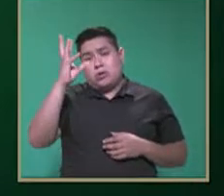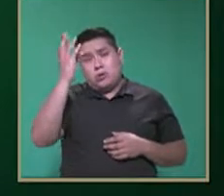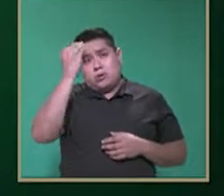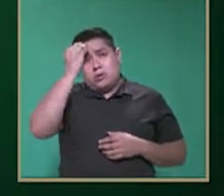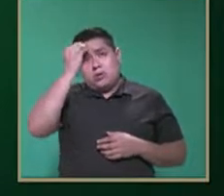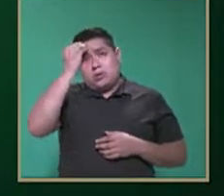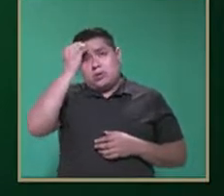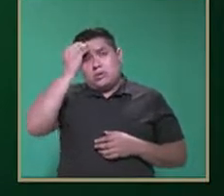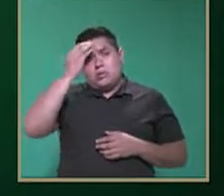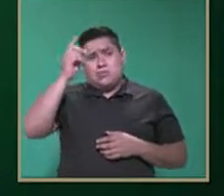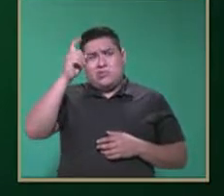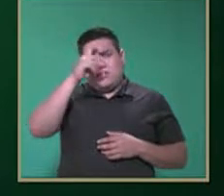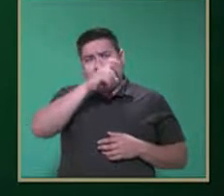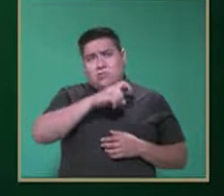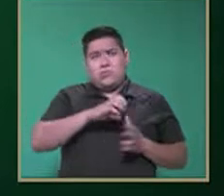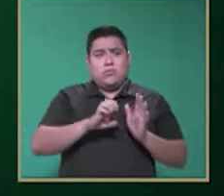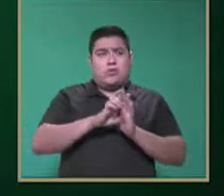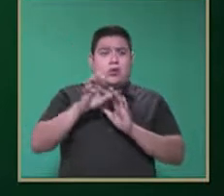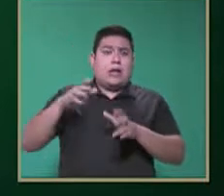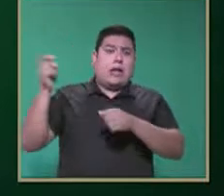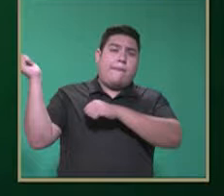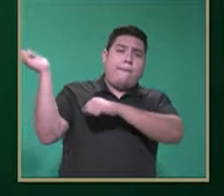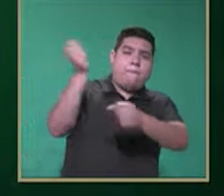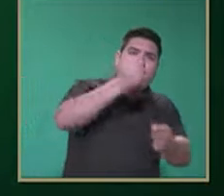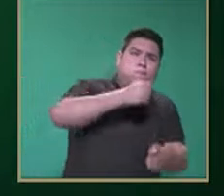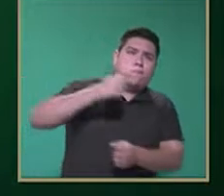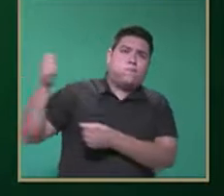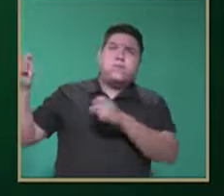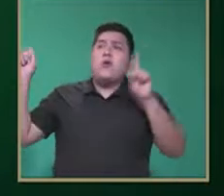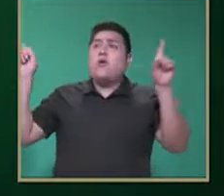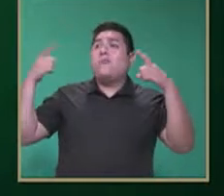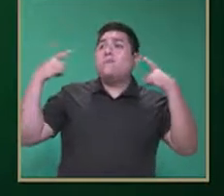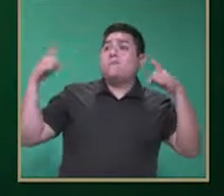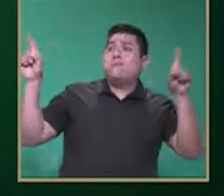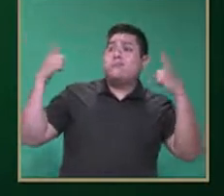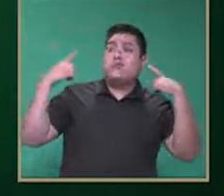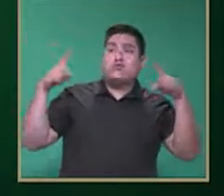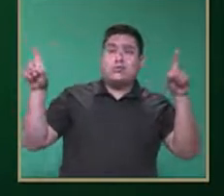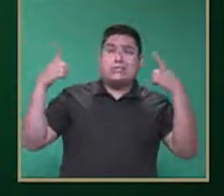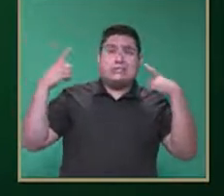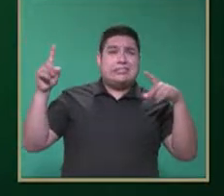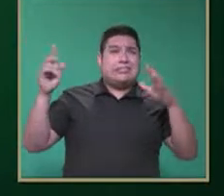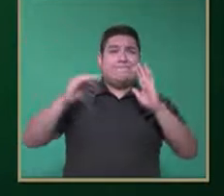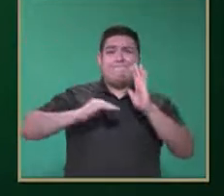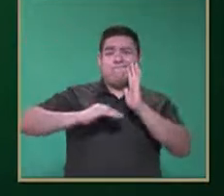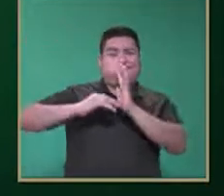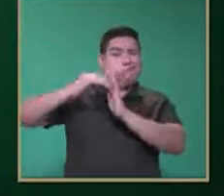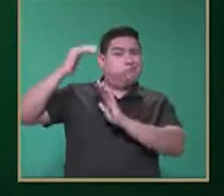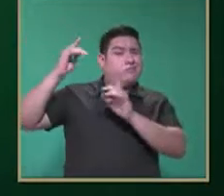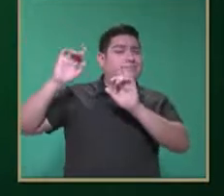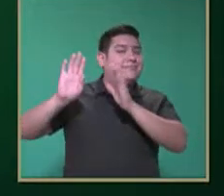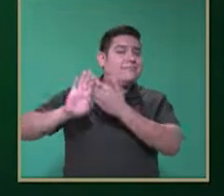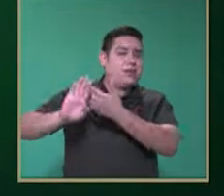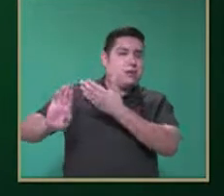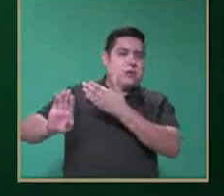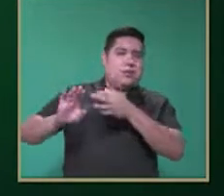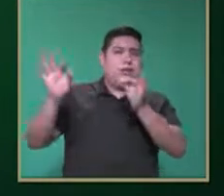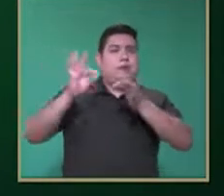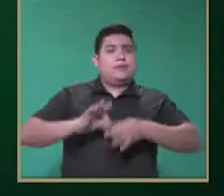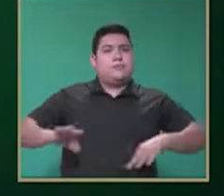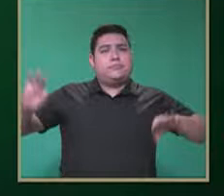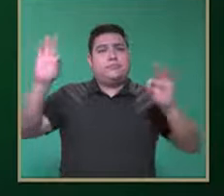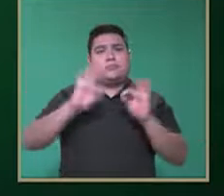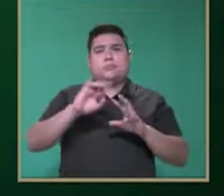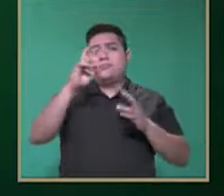de campanas, de música que son a volumen muy alto. Así es, es importante que nosotros